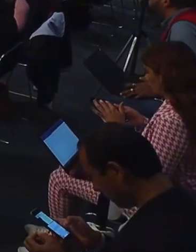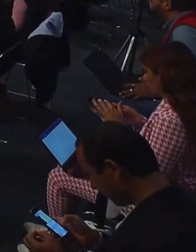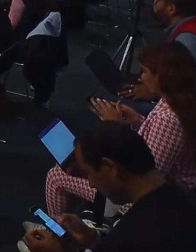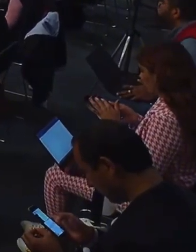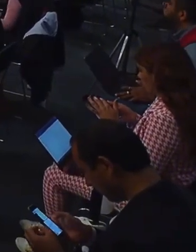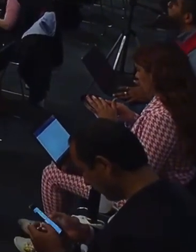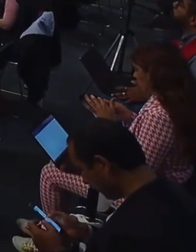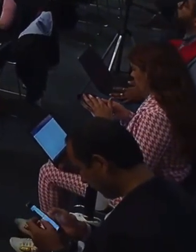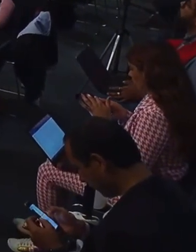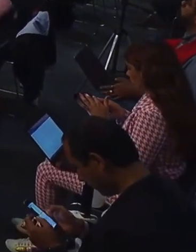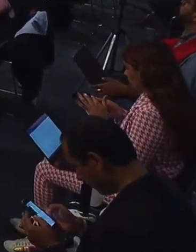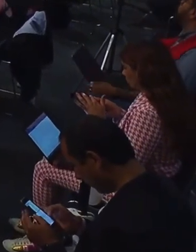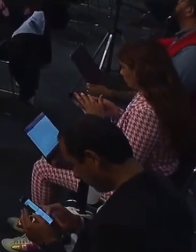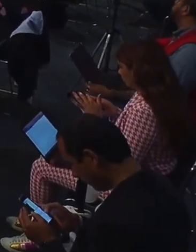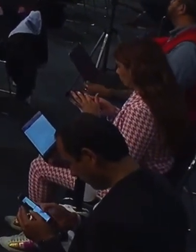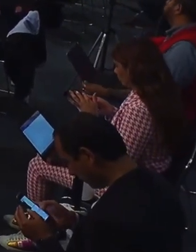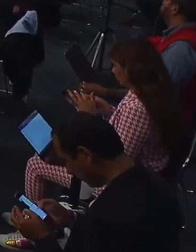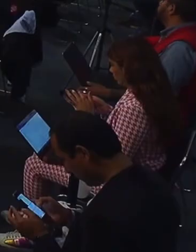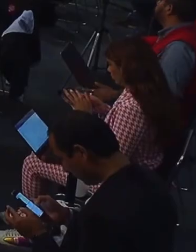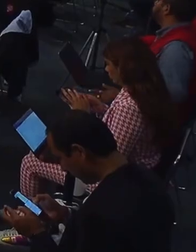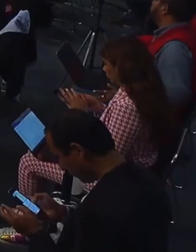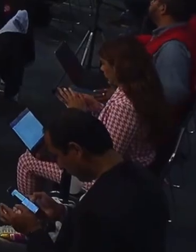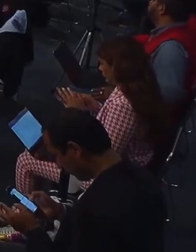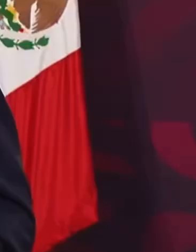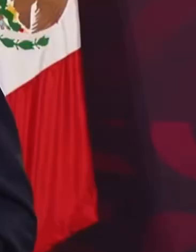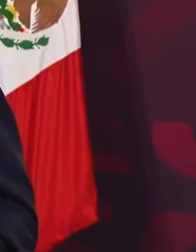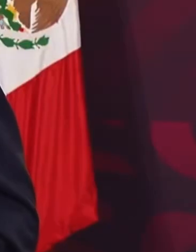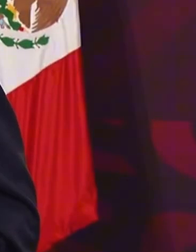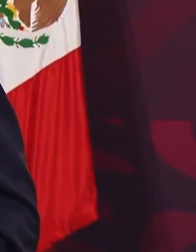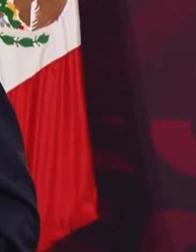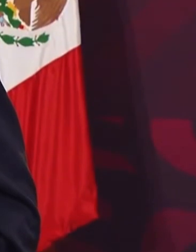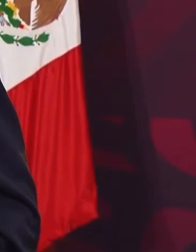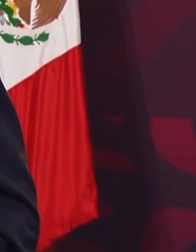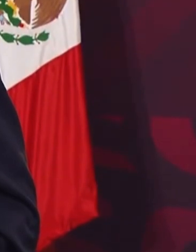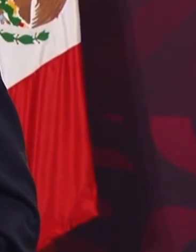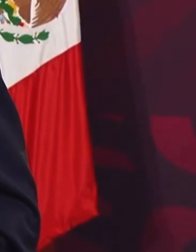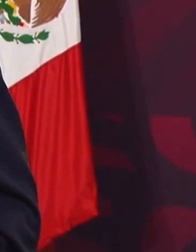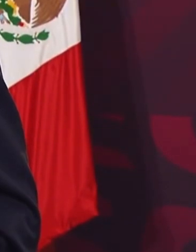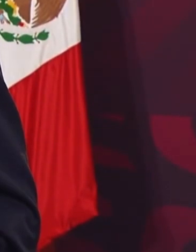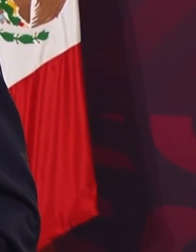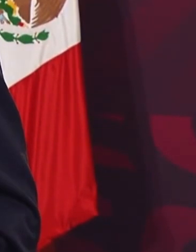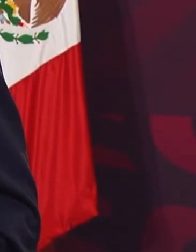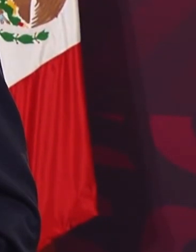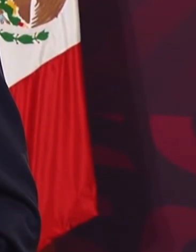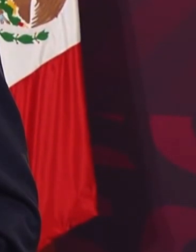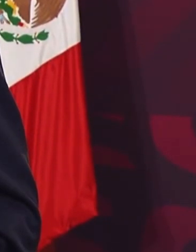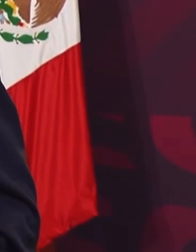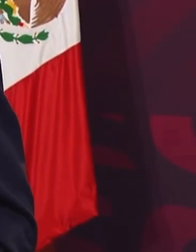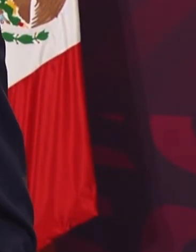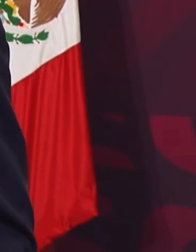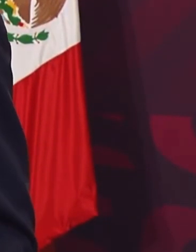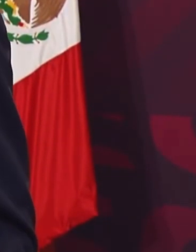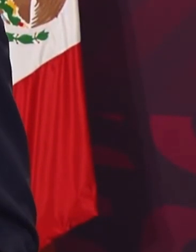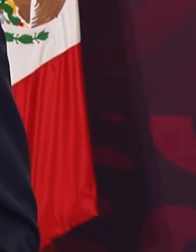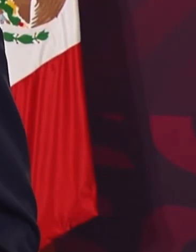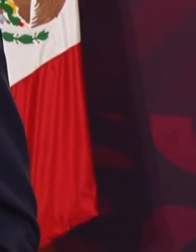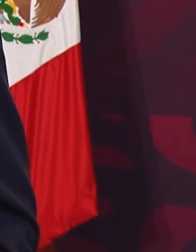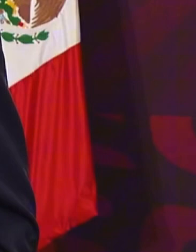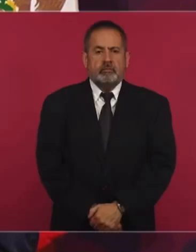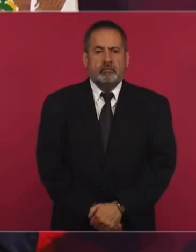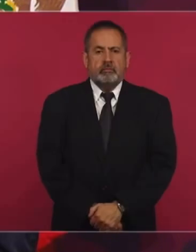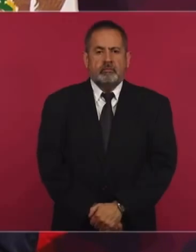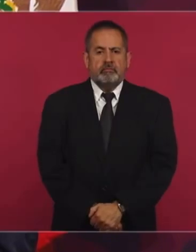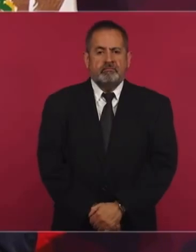el Ejército y sus mandos actúan con lealtad y yo soy el